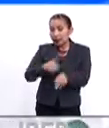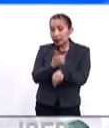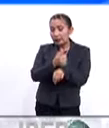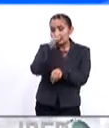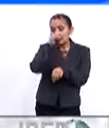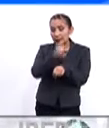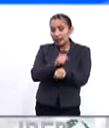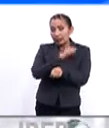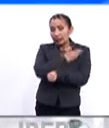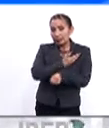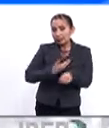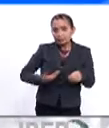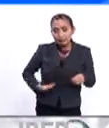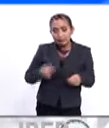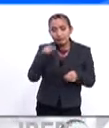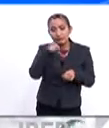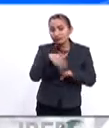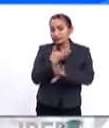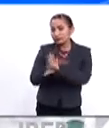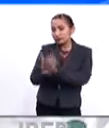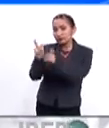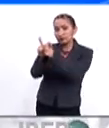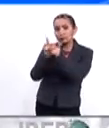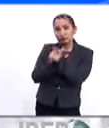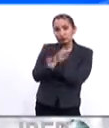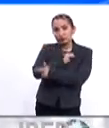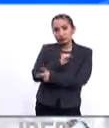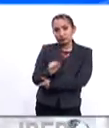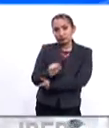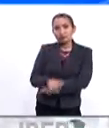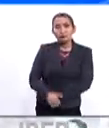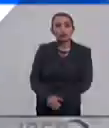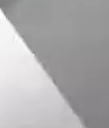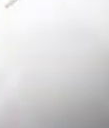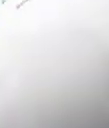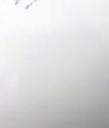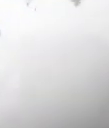secretaría presidencial contra el crimen organizado.